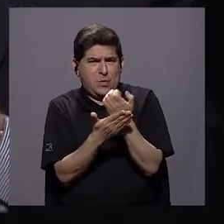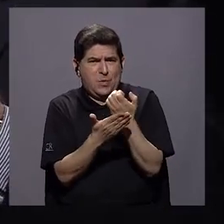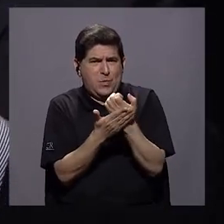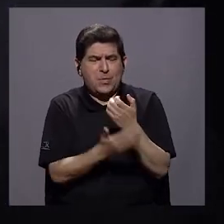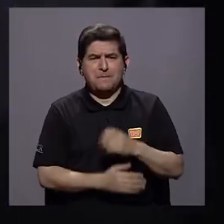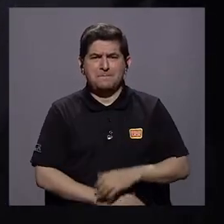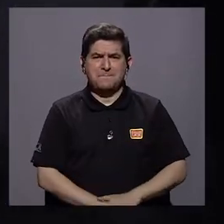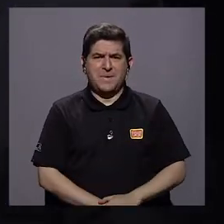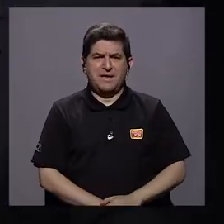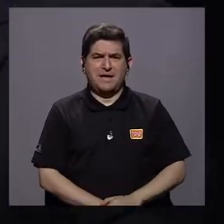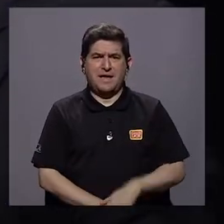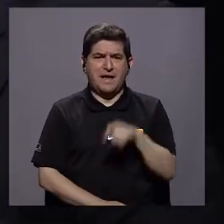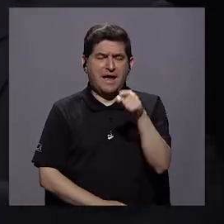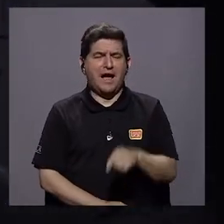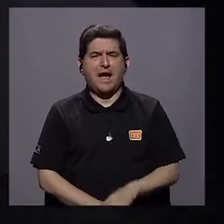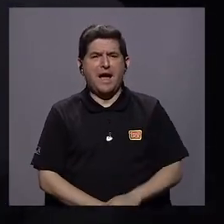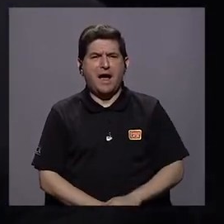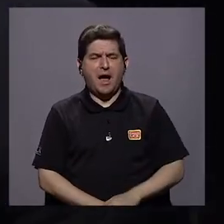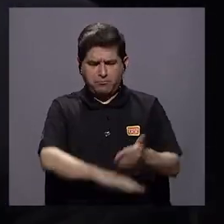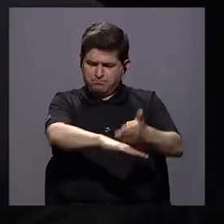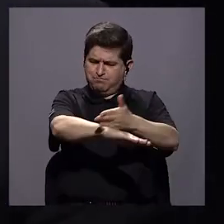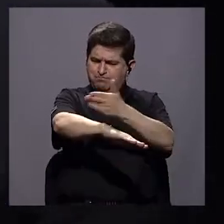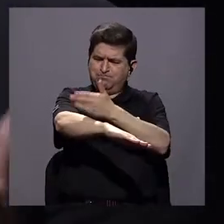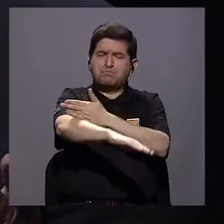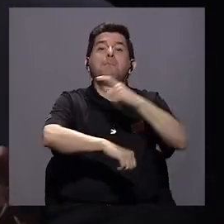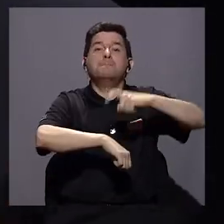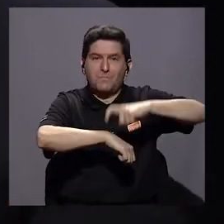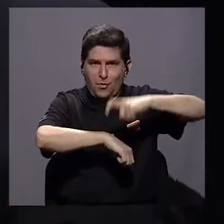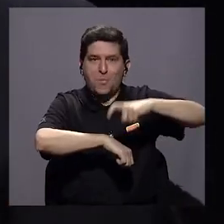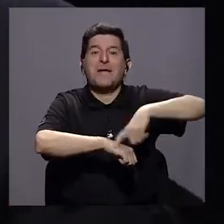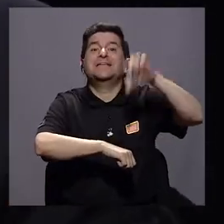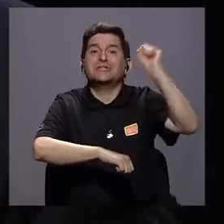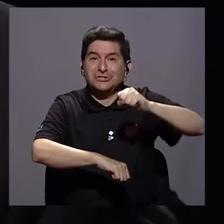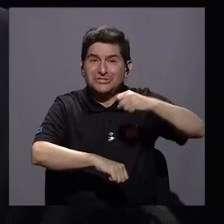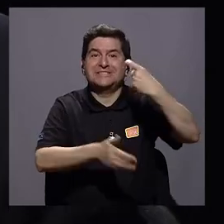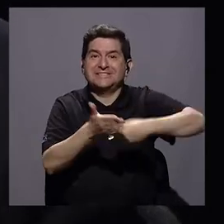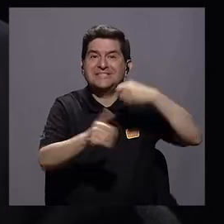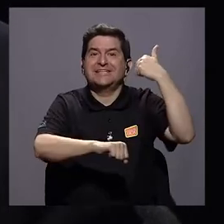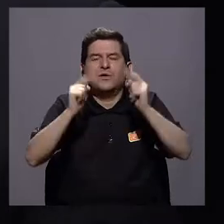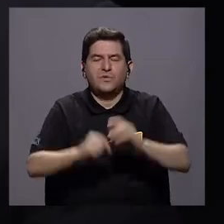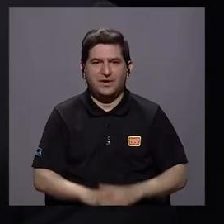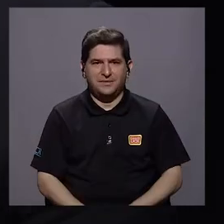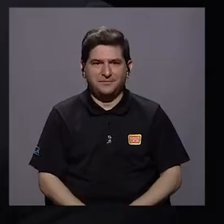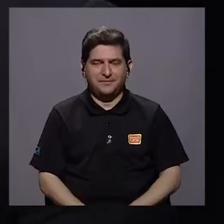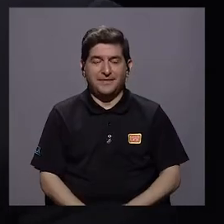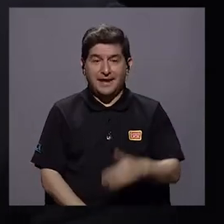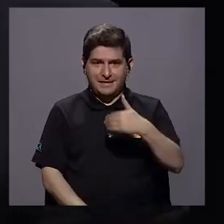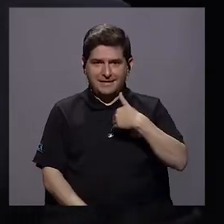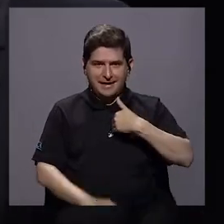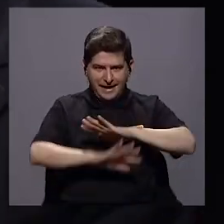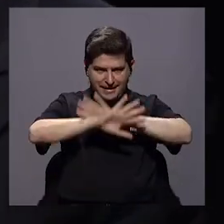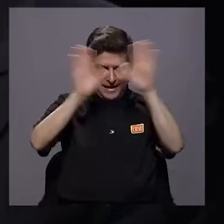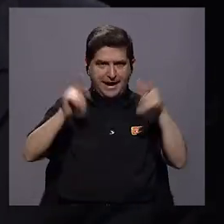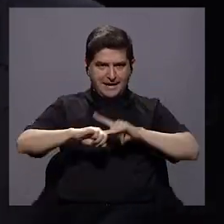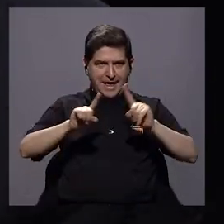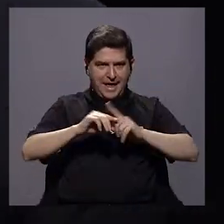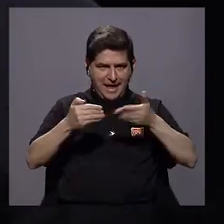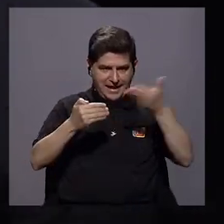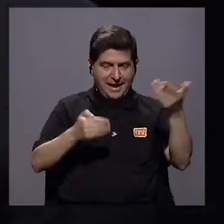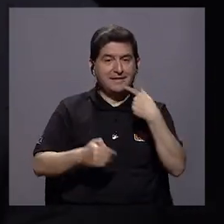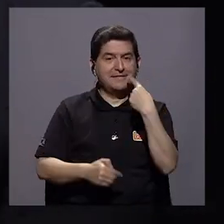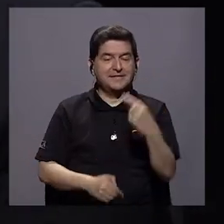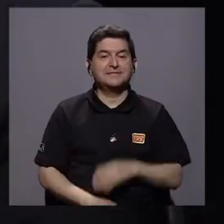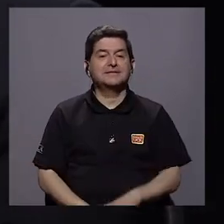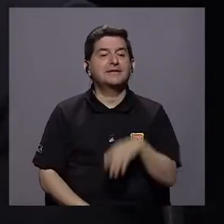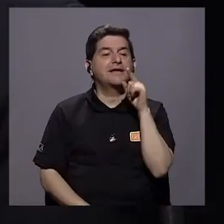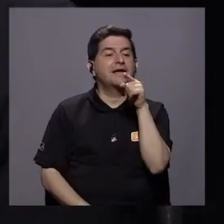está bollante en esos momentos, se ponen impuestos. Aquí también tenemos que aclarar varios puntos. Se